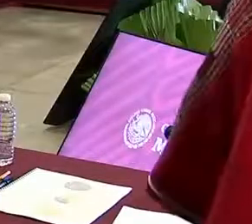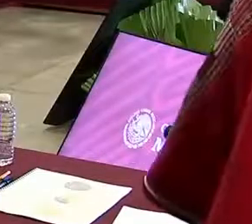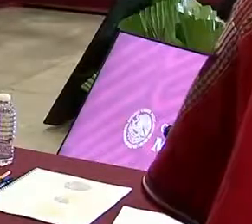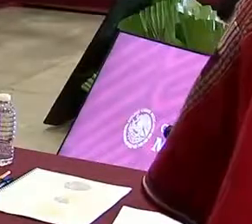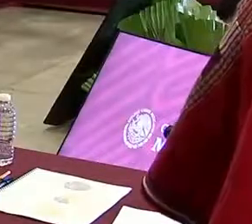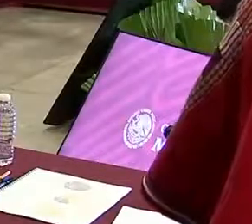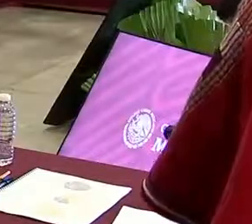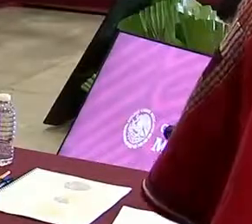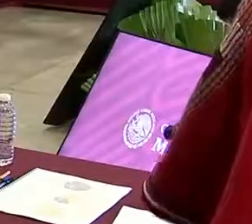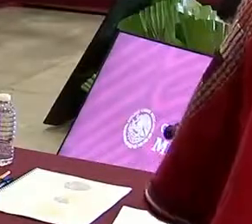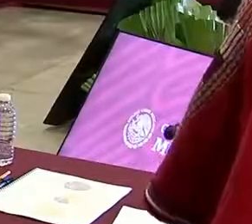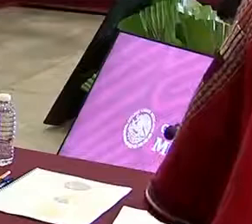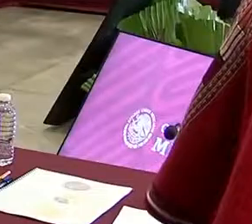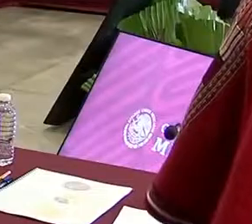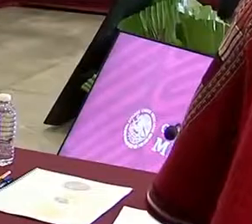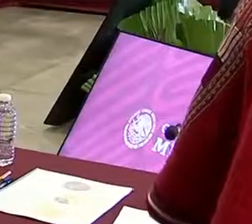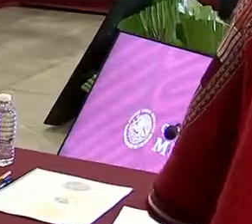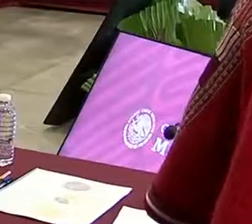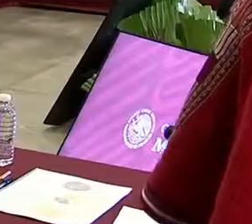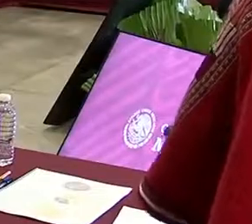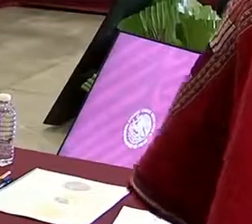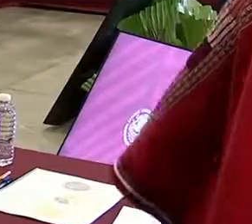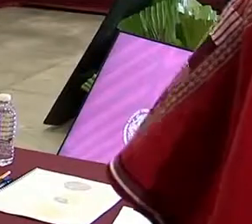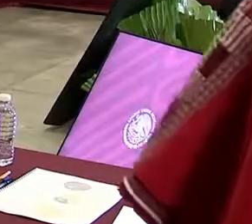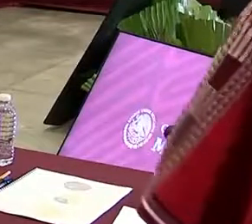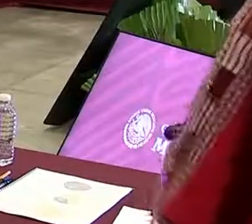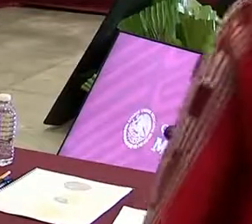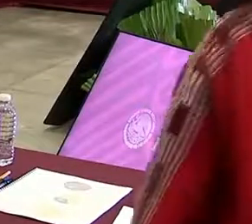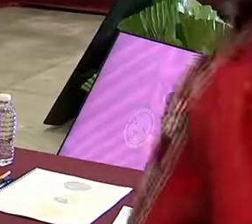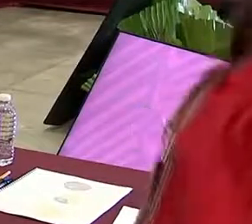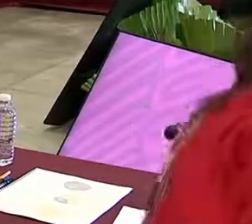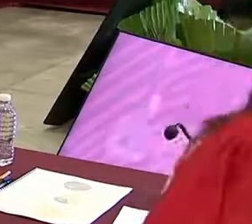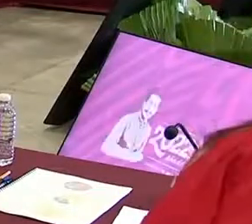Suplicaremos muy respetuosamente, ocupemos nuestros lugares.